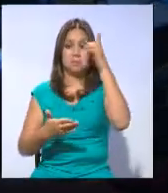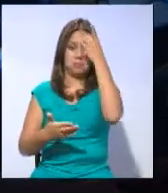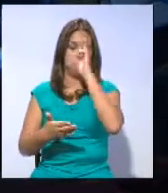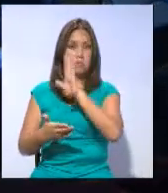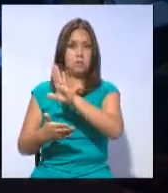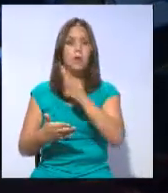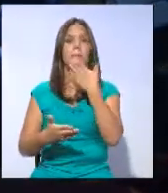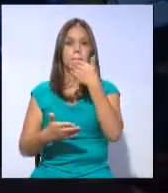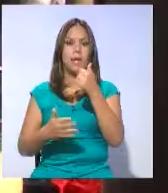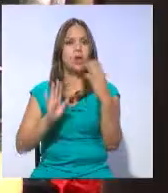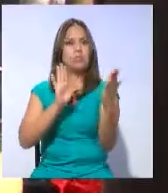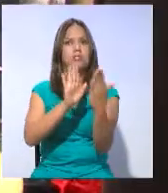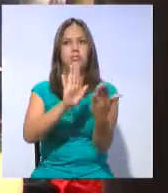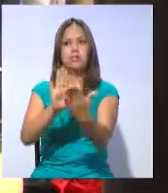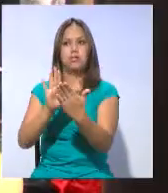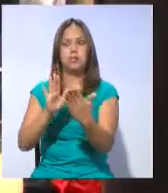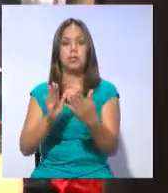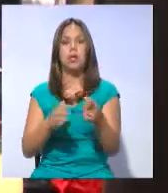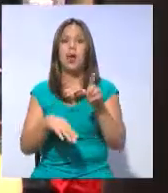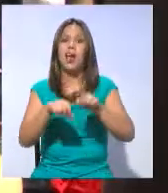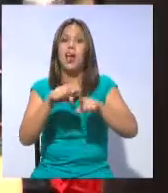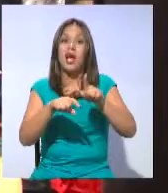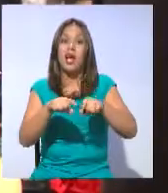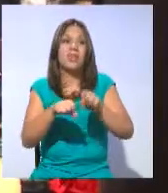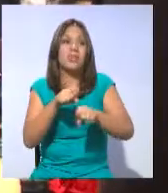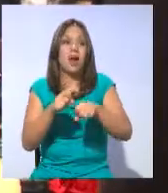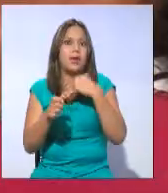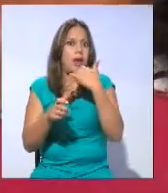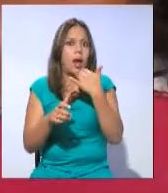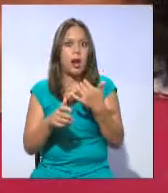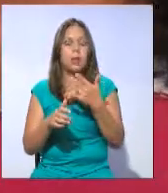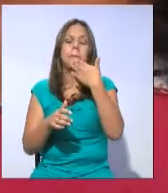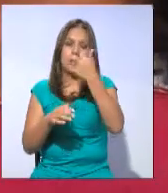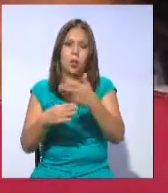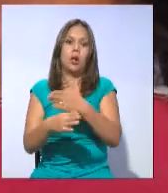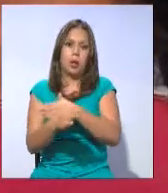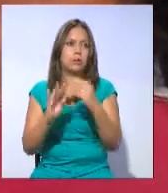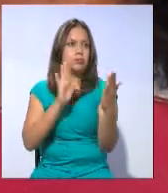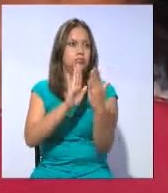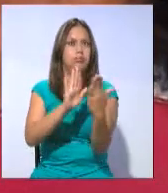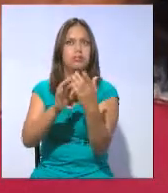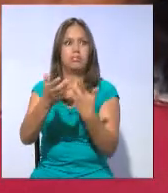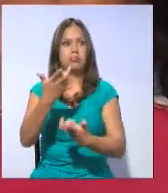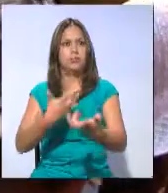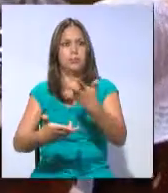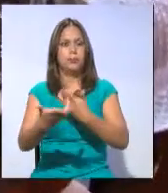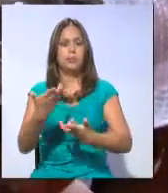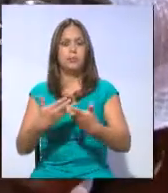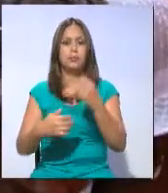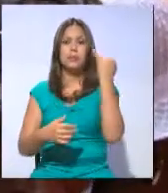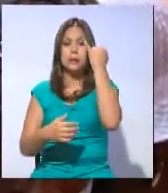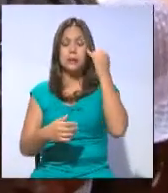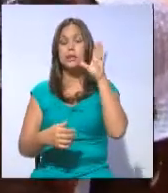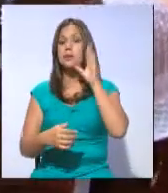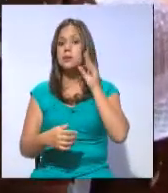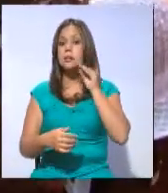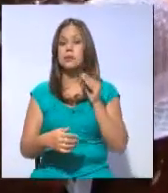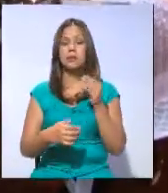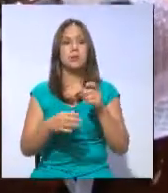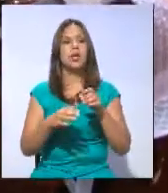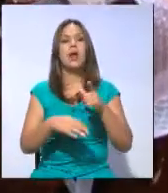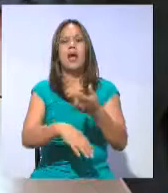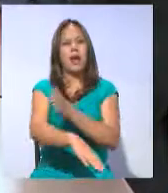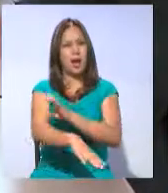la propuesta, pues podría afectar los derechos de comunas, comunidades, pueblos y nacionalidades, indígenas, afroecuatorianos y